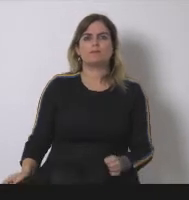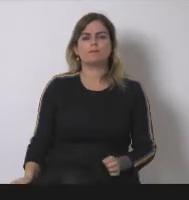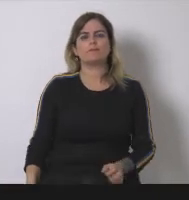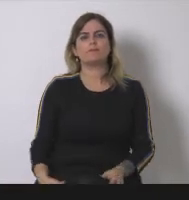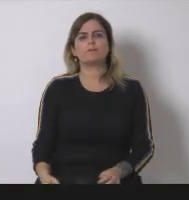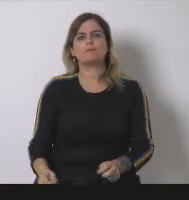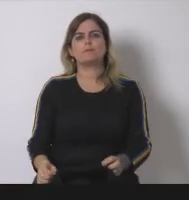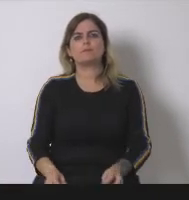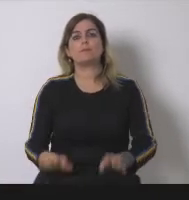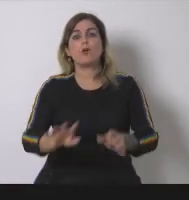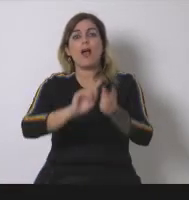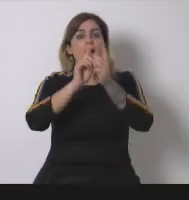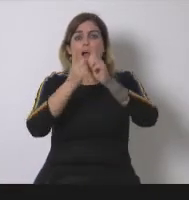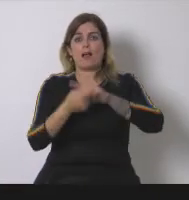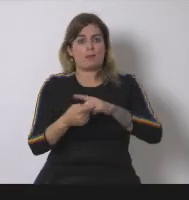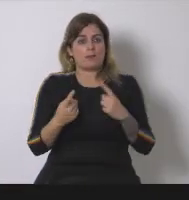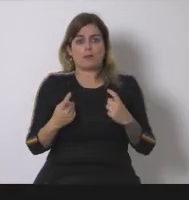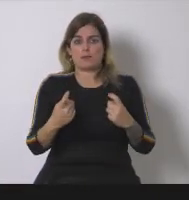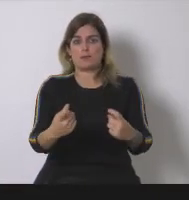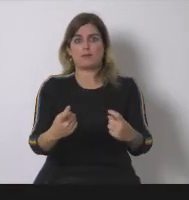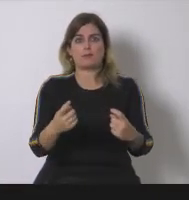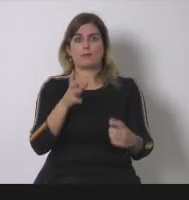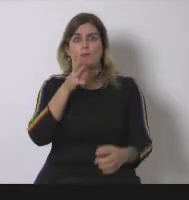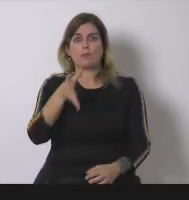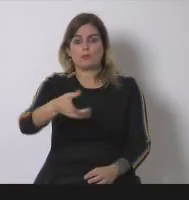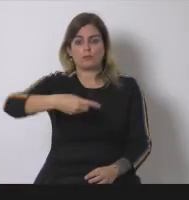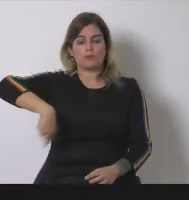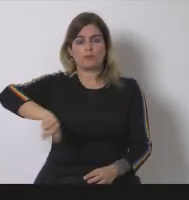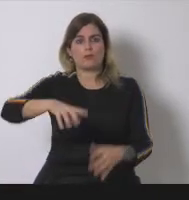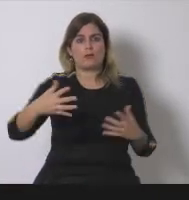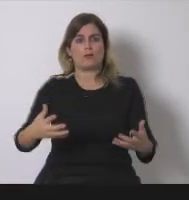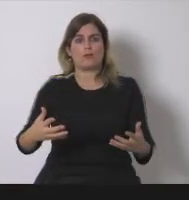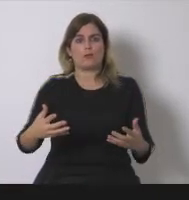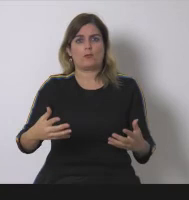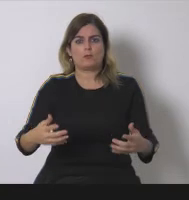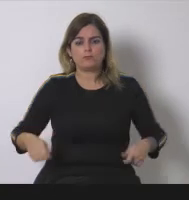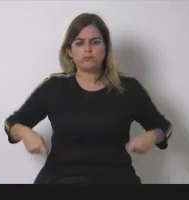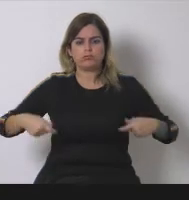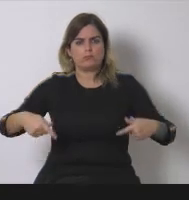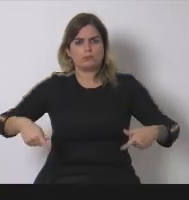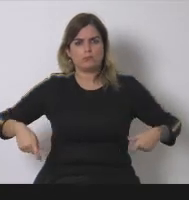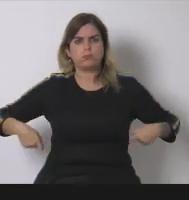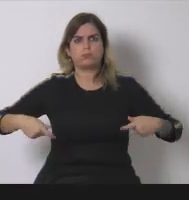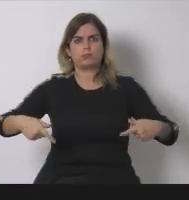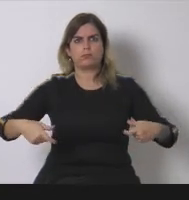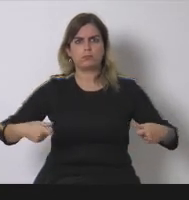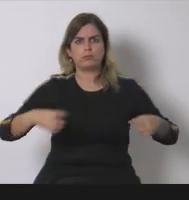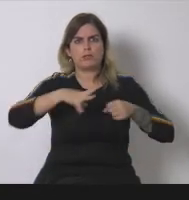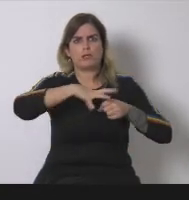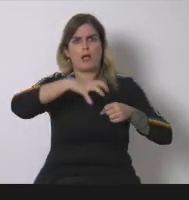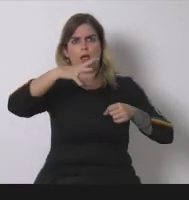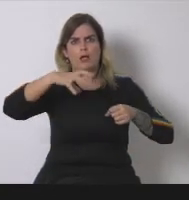debemos hacer el cambio generamos emisiones de gases de efecto invernadero avanzamos hacia un colapso